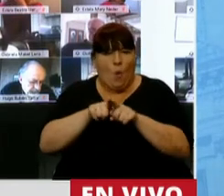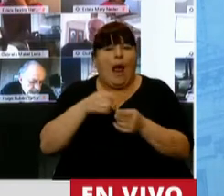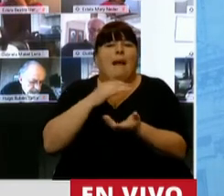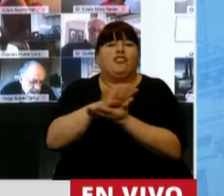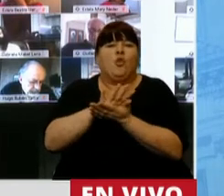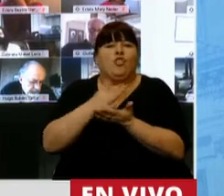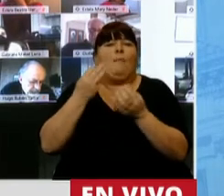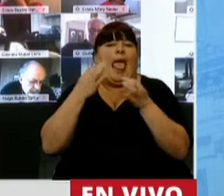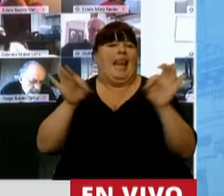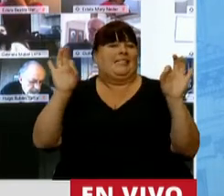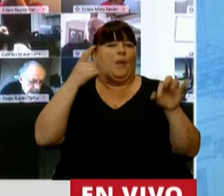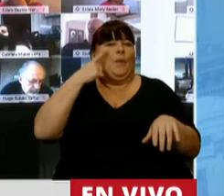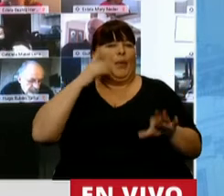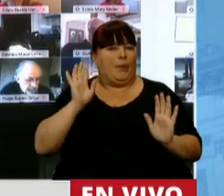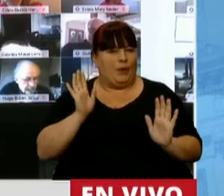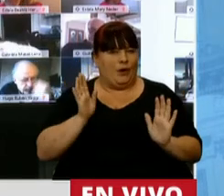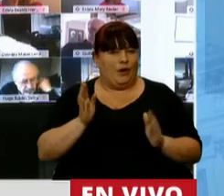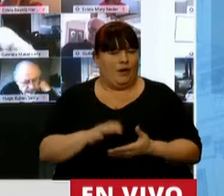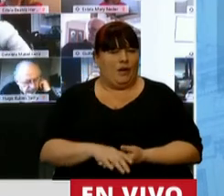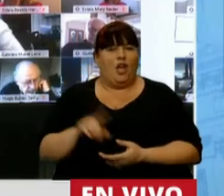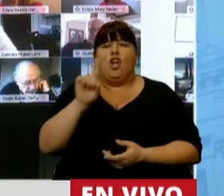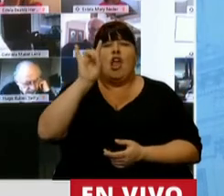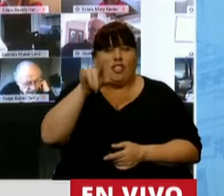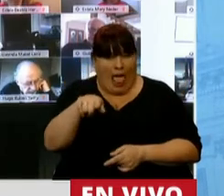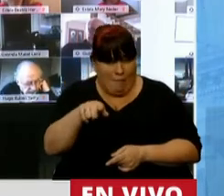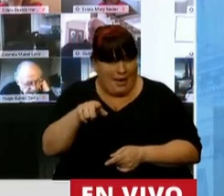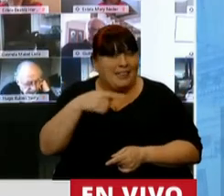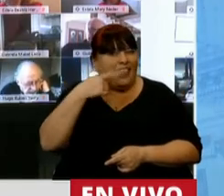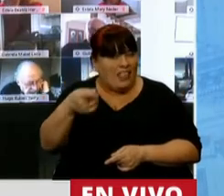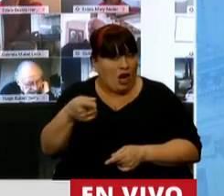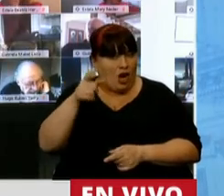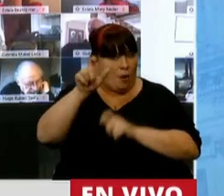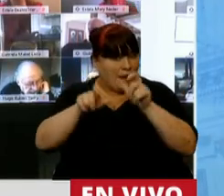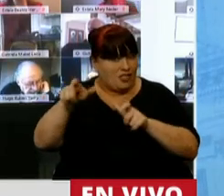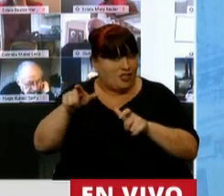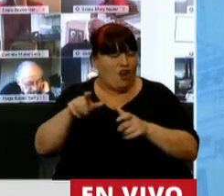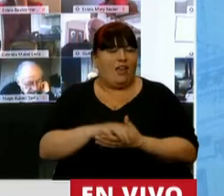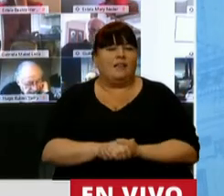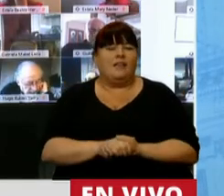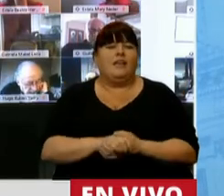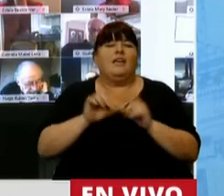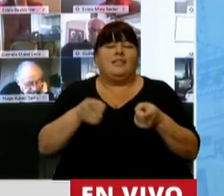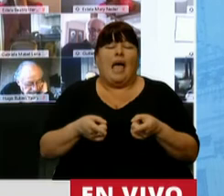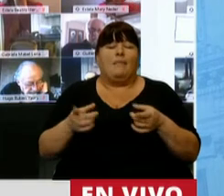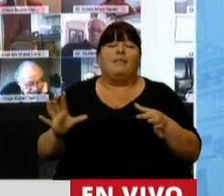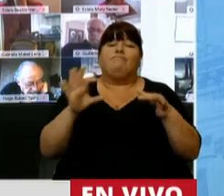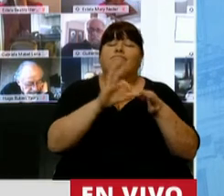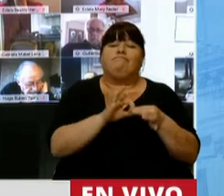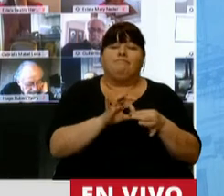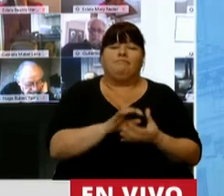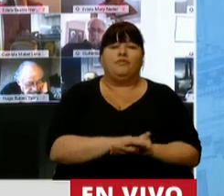salvoconducto para salir ilesos. Y no solamente eso se escuchó en esa tranquera. En relación